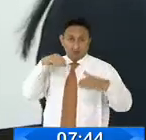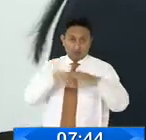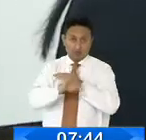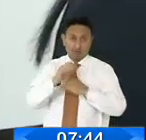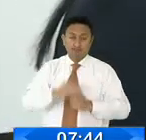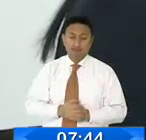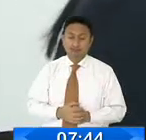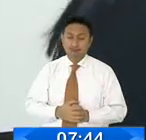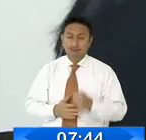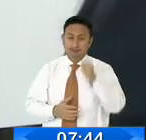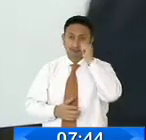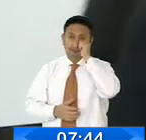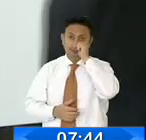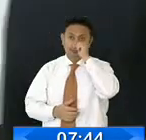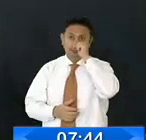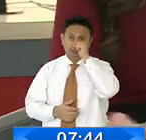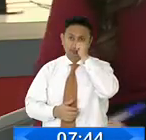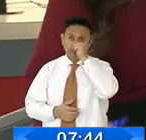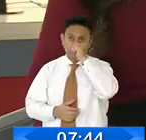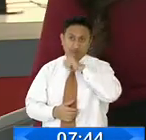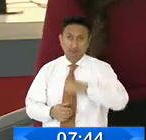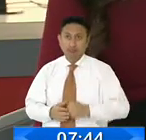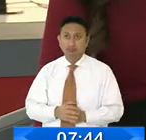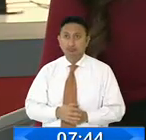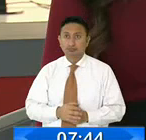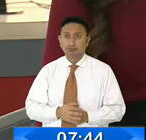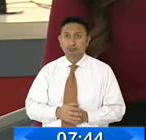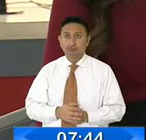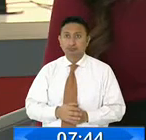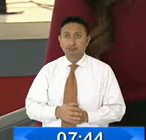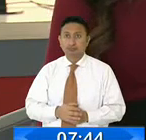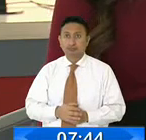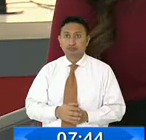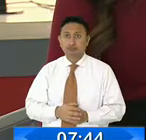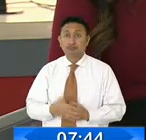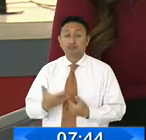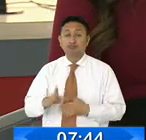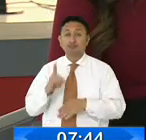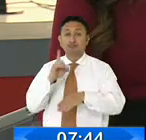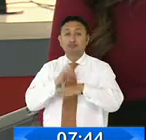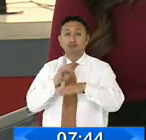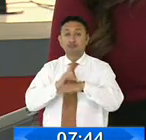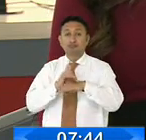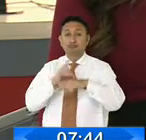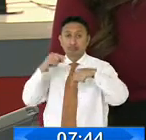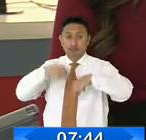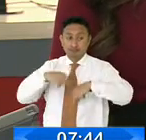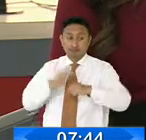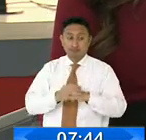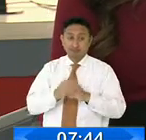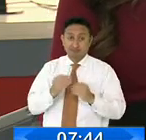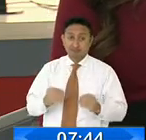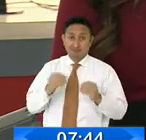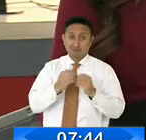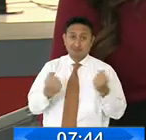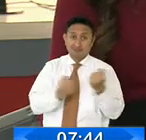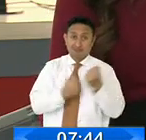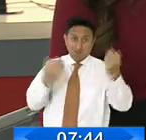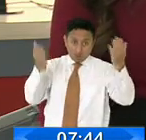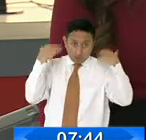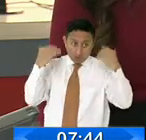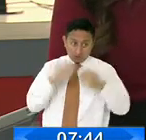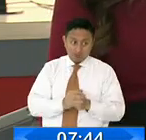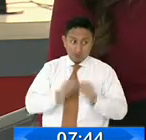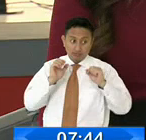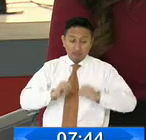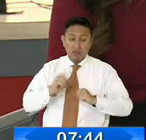Informó Jorge Escobar. Y nuevos profesionales de la salud se unen a la lucha contra el COVID-19 en Guayaquil. Ellos